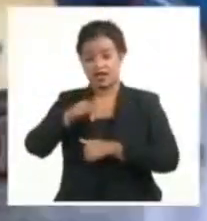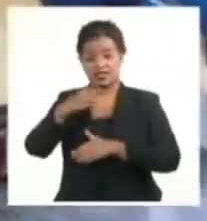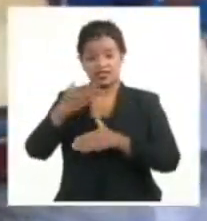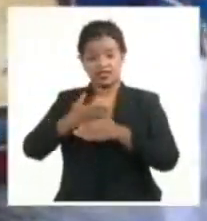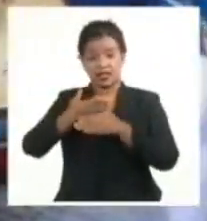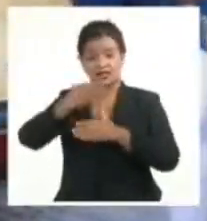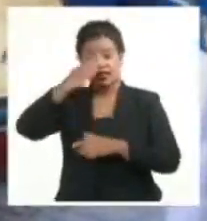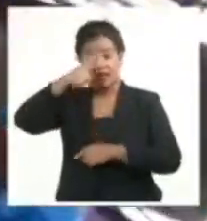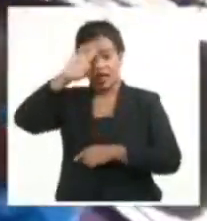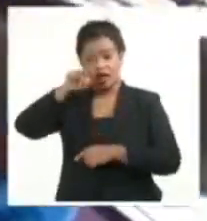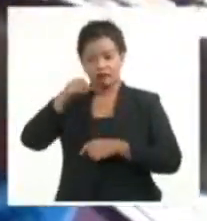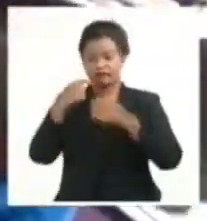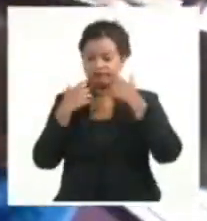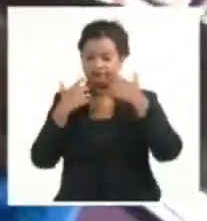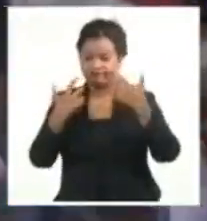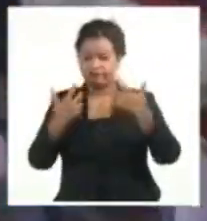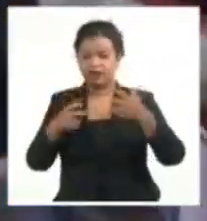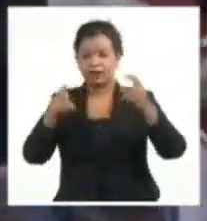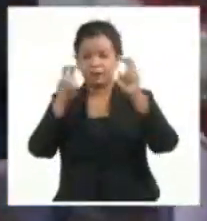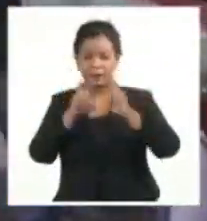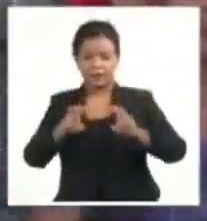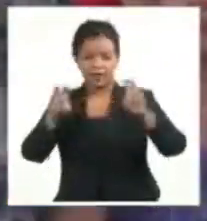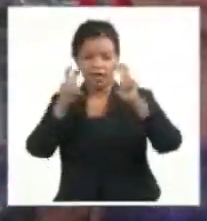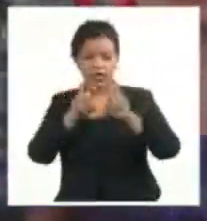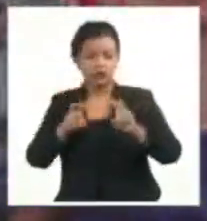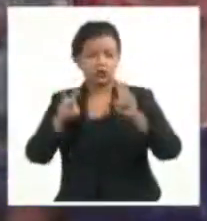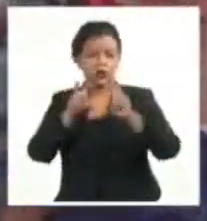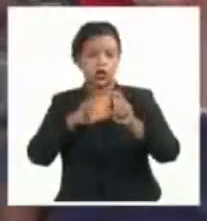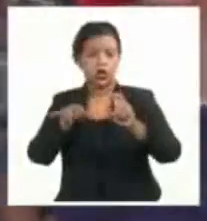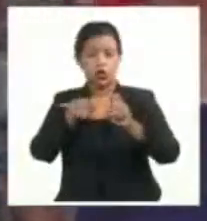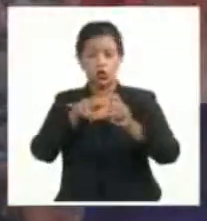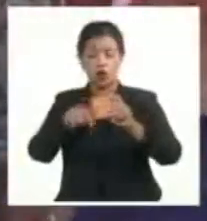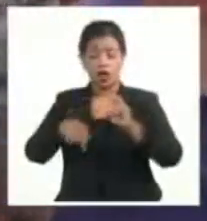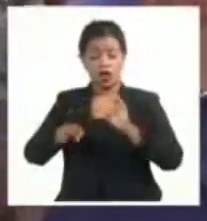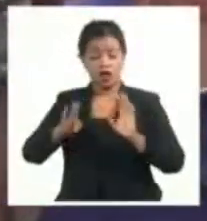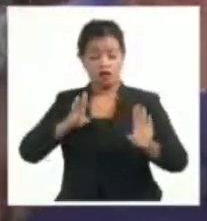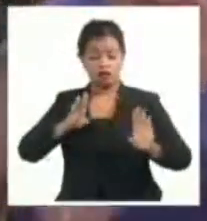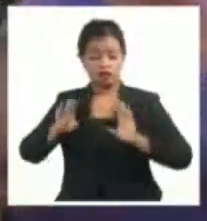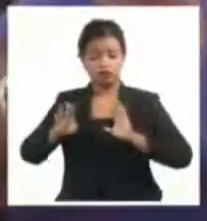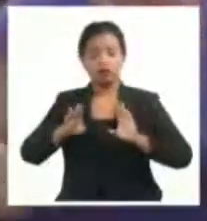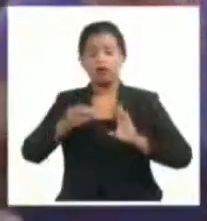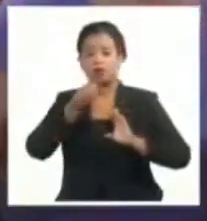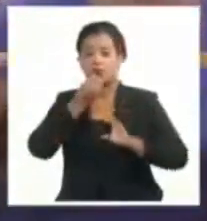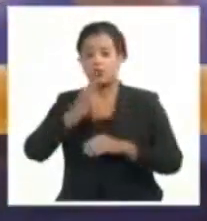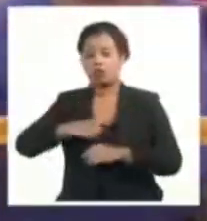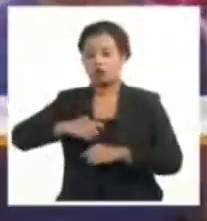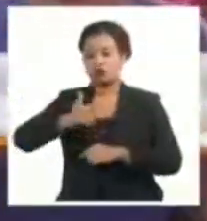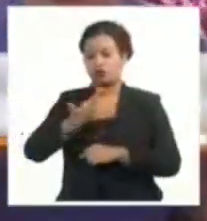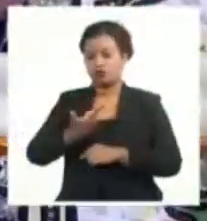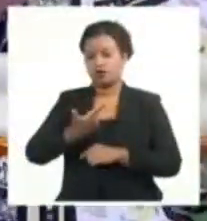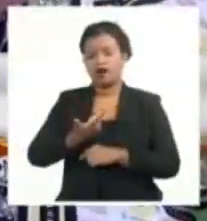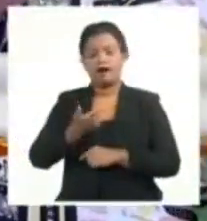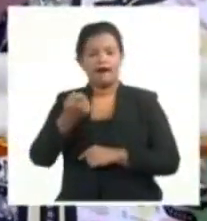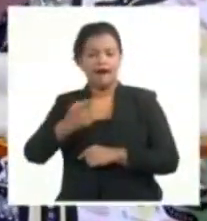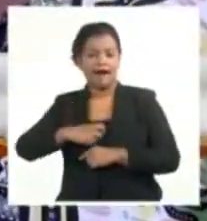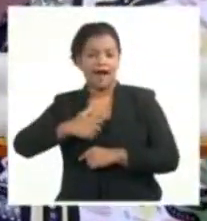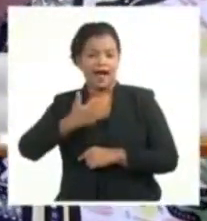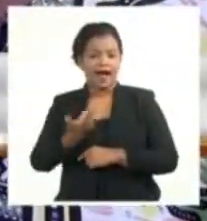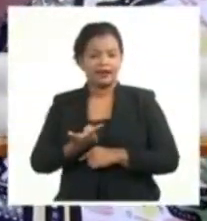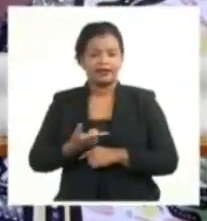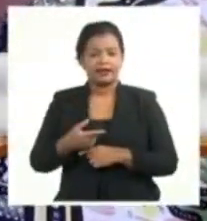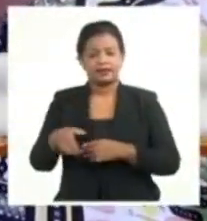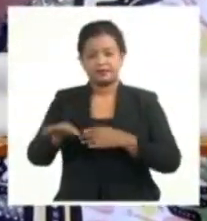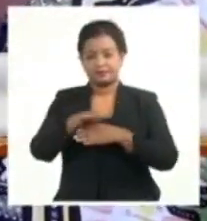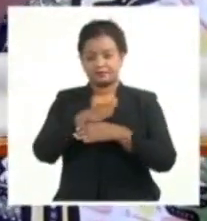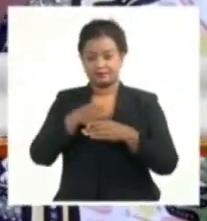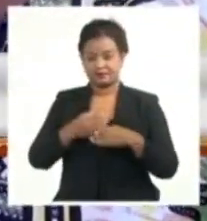referencias de investigaciones se trata y la jornada tiene espacios para distinguir lo artístico y lo académico. El diseño de la semana